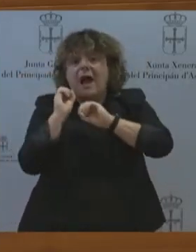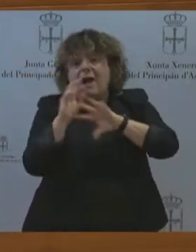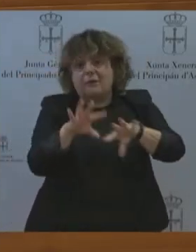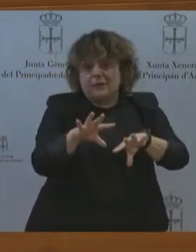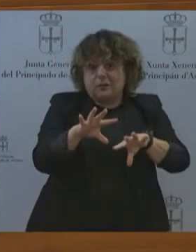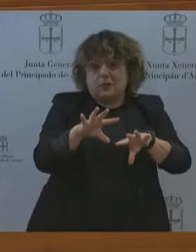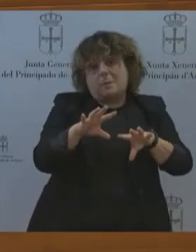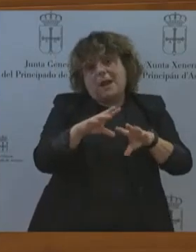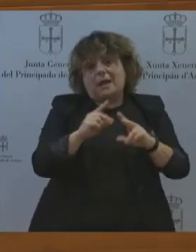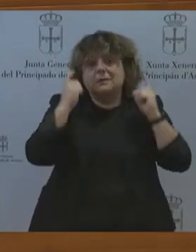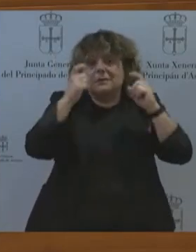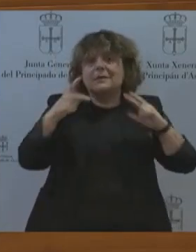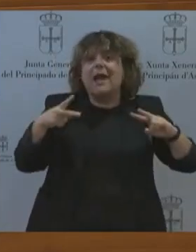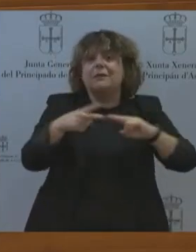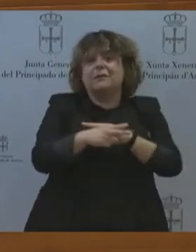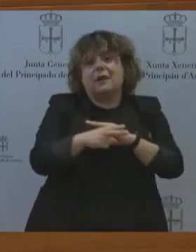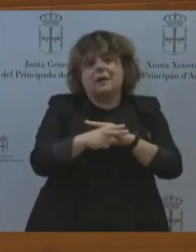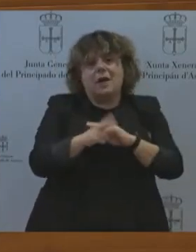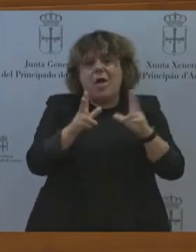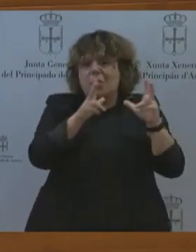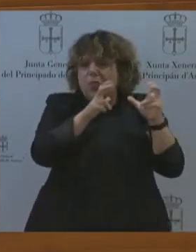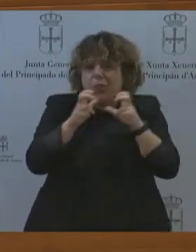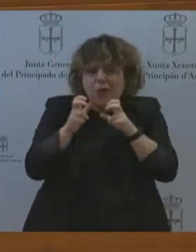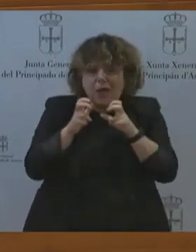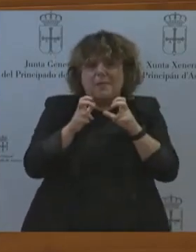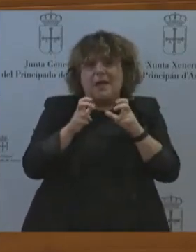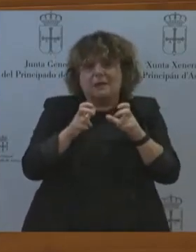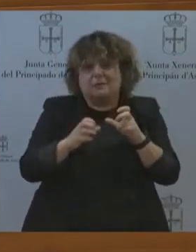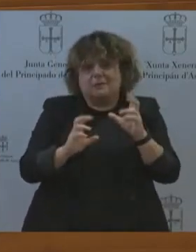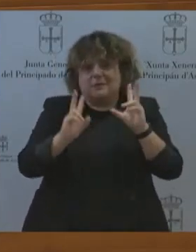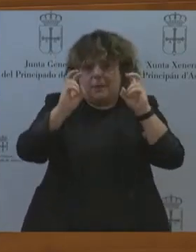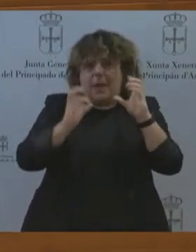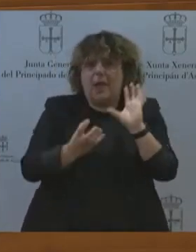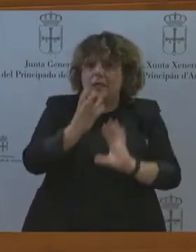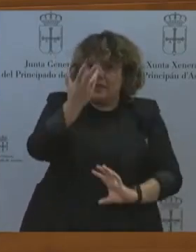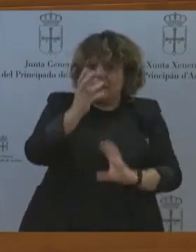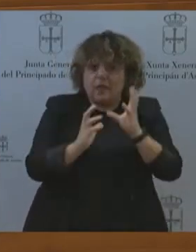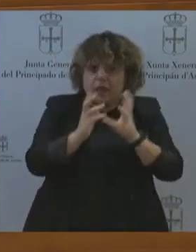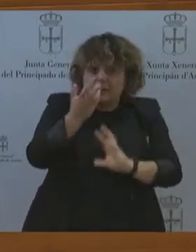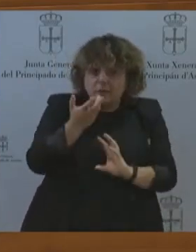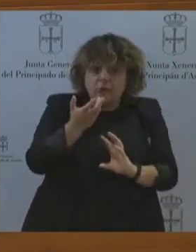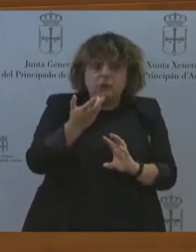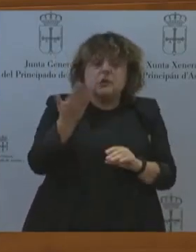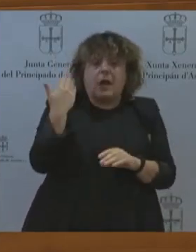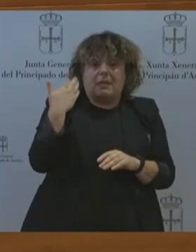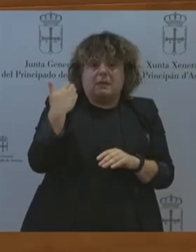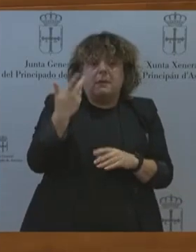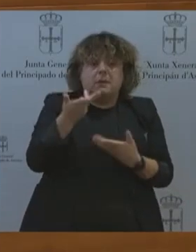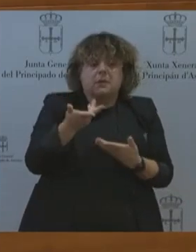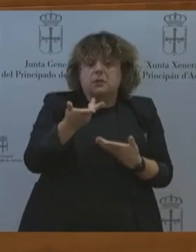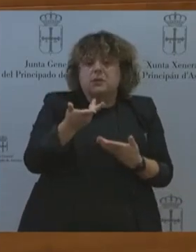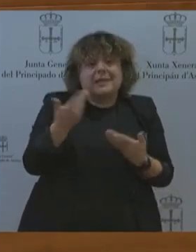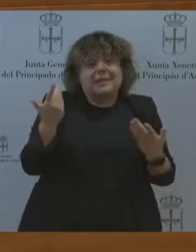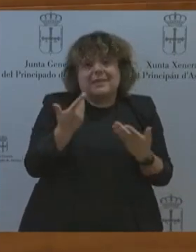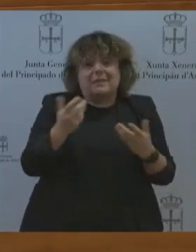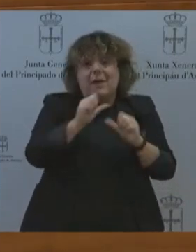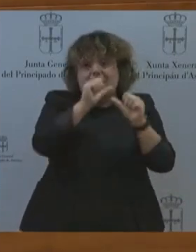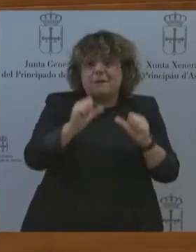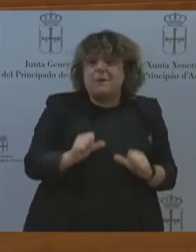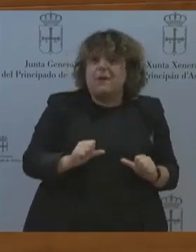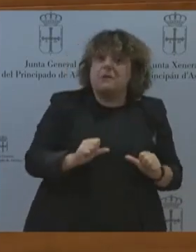Por lo que, señor Barbón, creo que ha llegado el momento de cambiar de paradigma. La centralidad política no es pactar con Izquierda Unida.